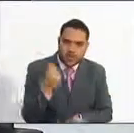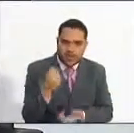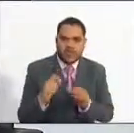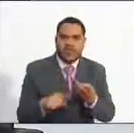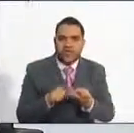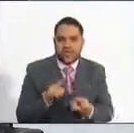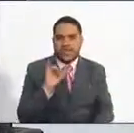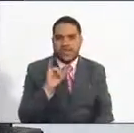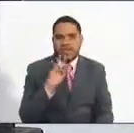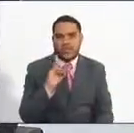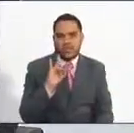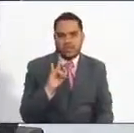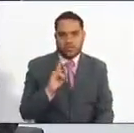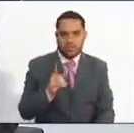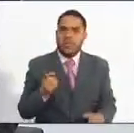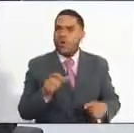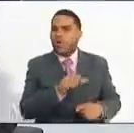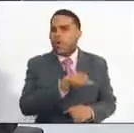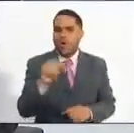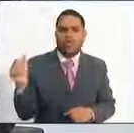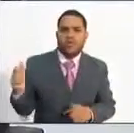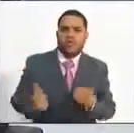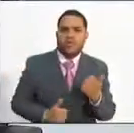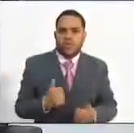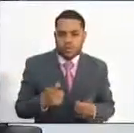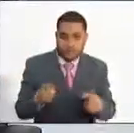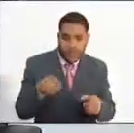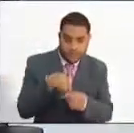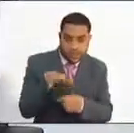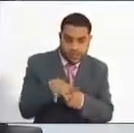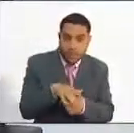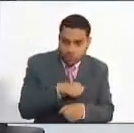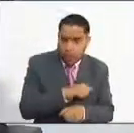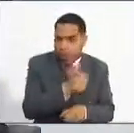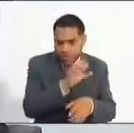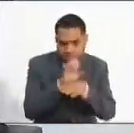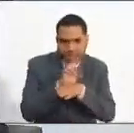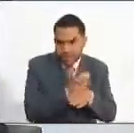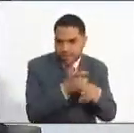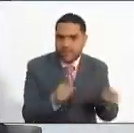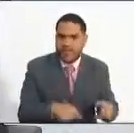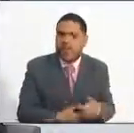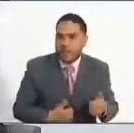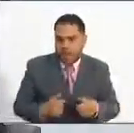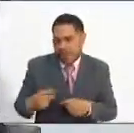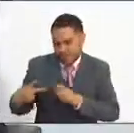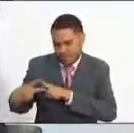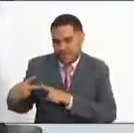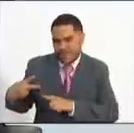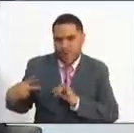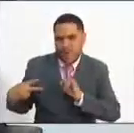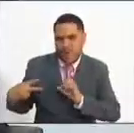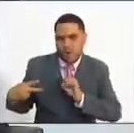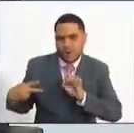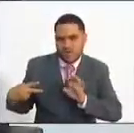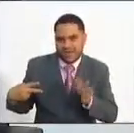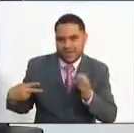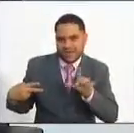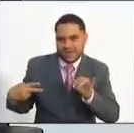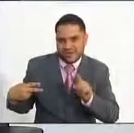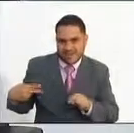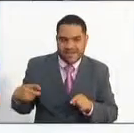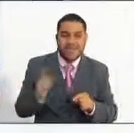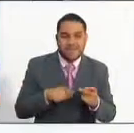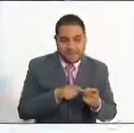otras convocatorias para otras entidades del distrito, además de las dos que mencionó el doctor José Lías, la doctora Blanca